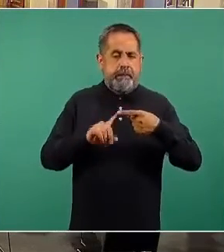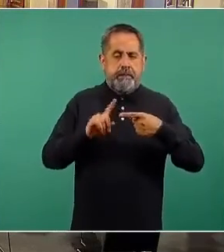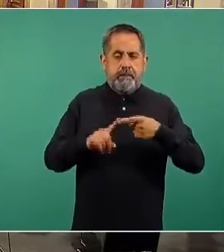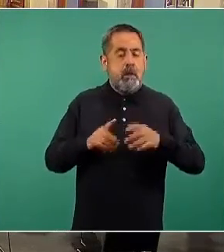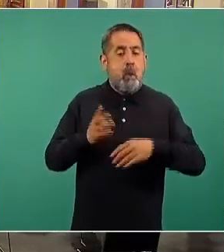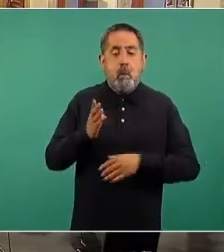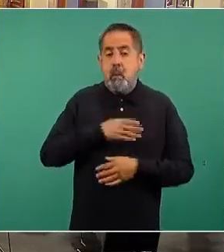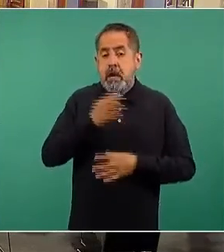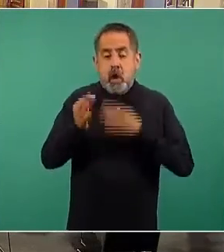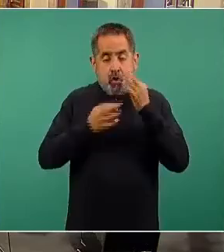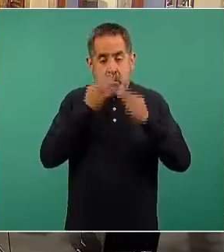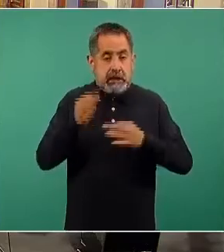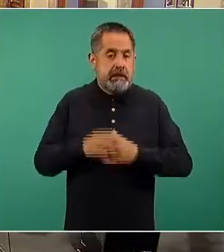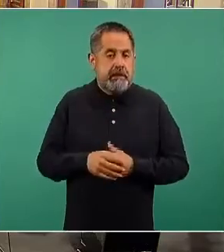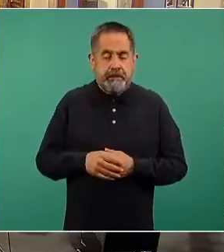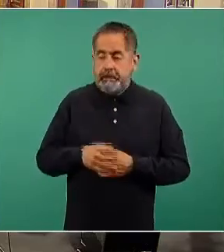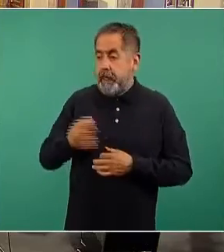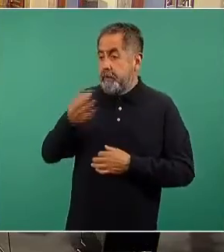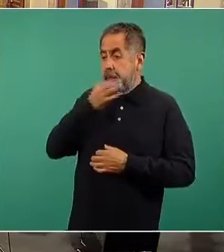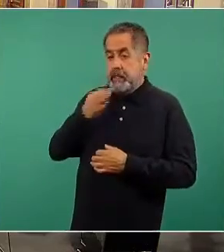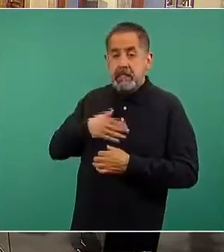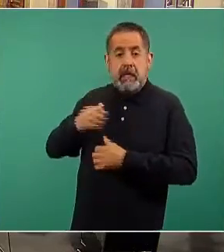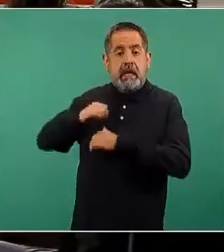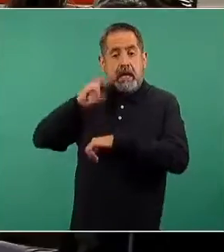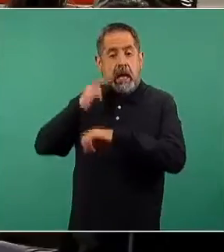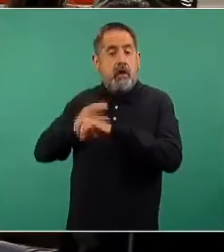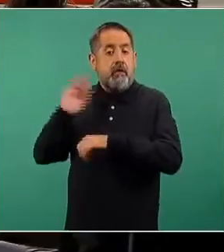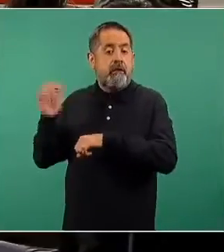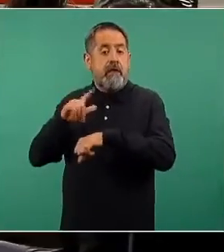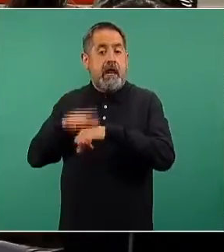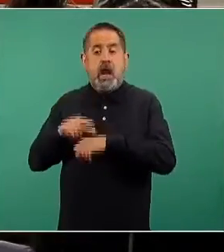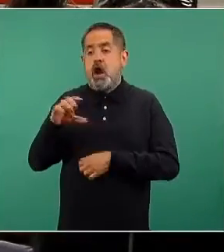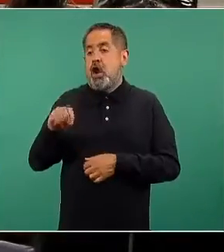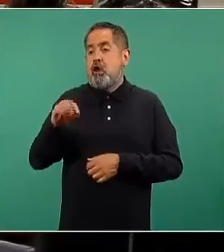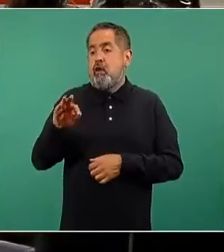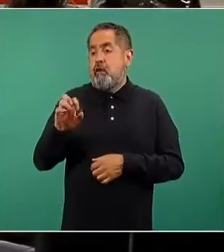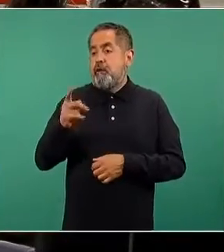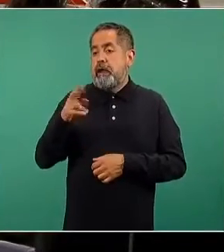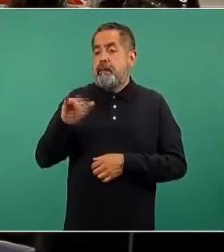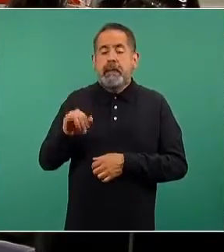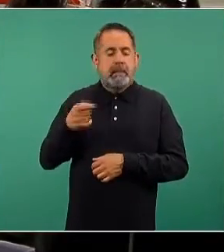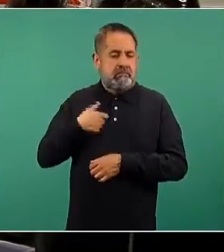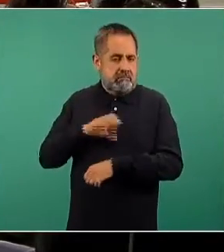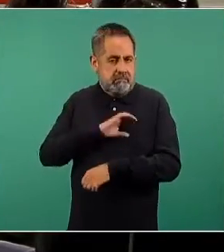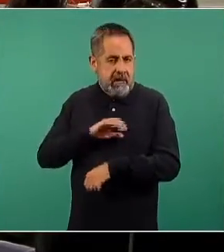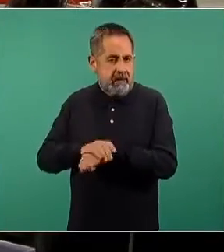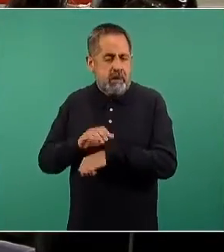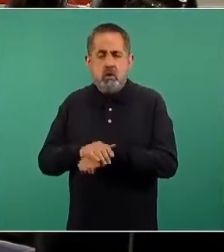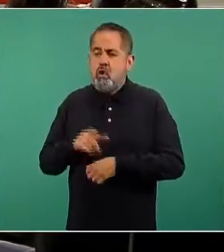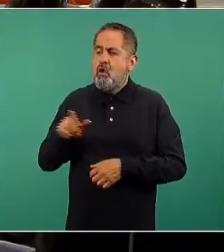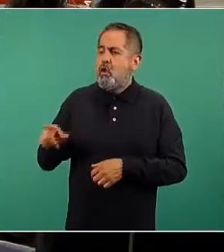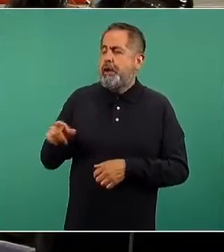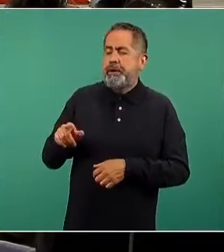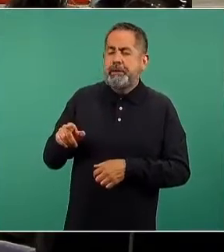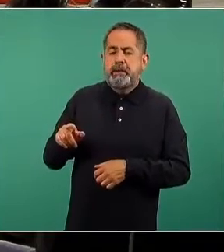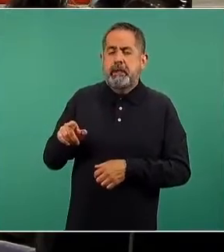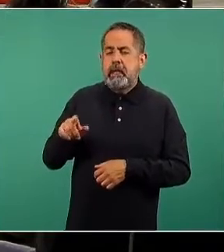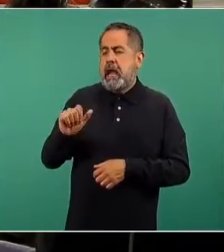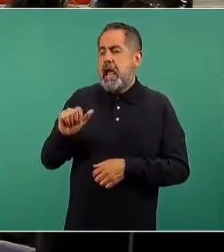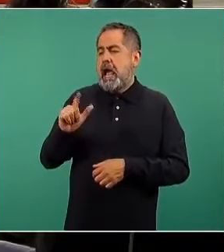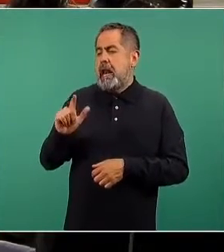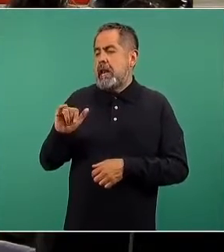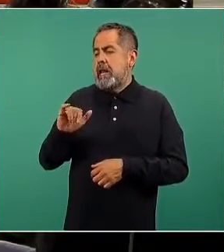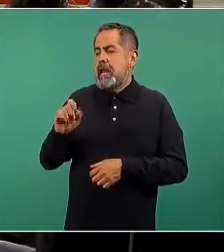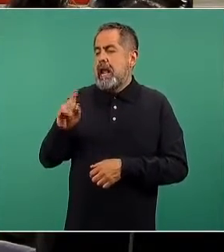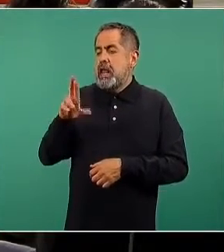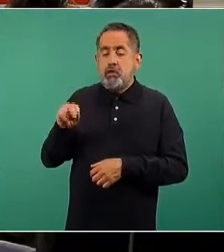es una buena noticia. Me informa el comisionado federal COFEPRIS, nuestro querido amigo y colega, el doctor Alejandro